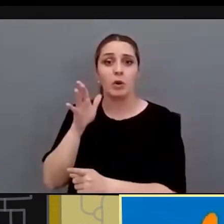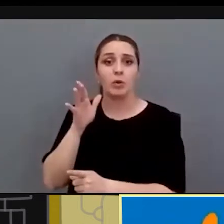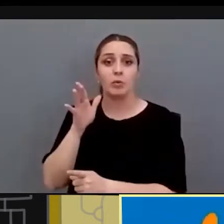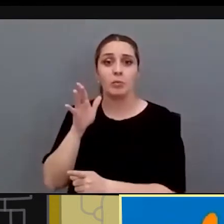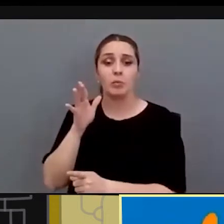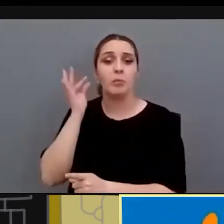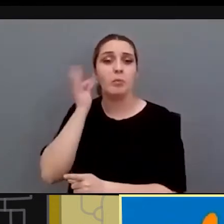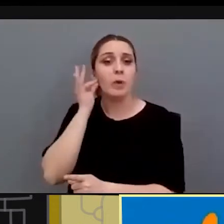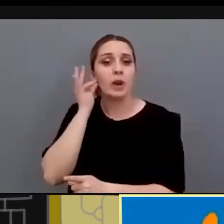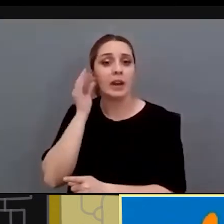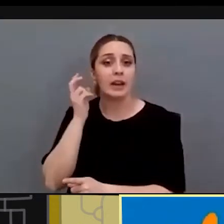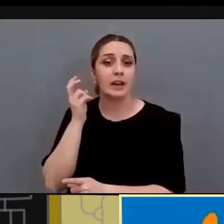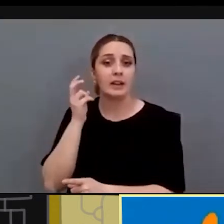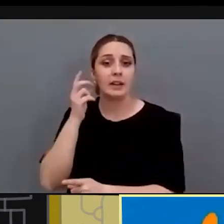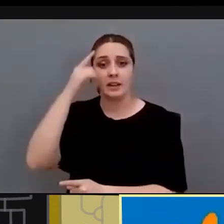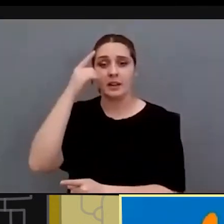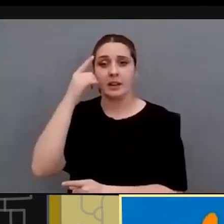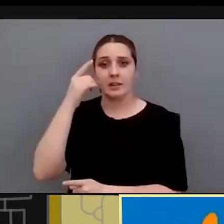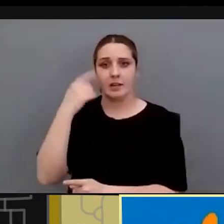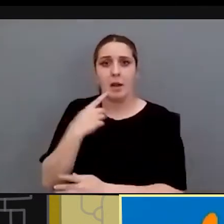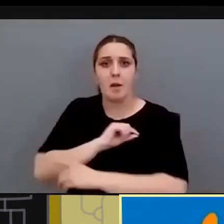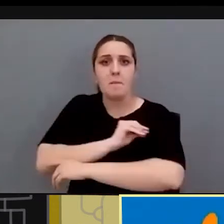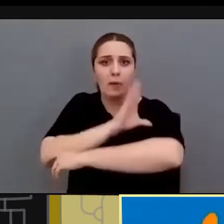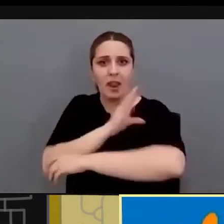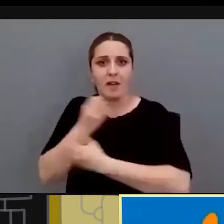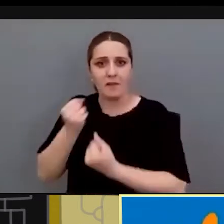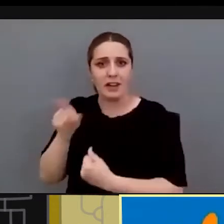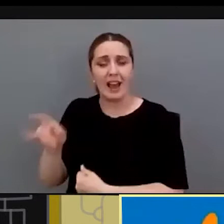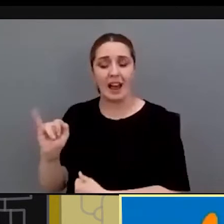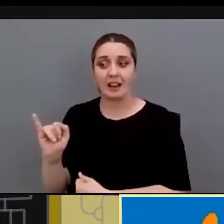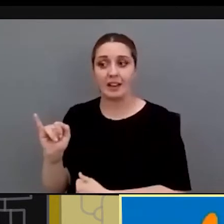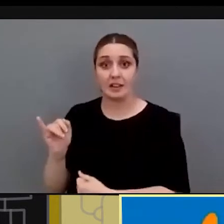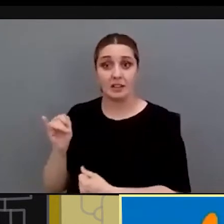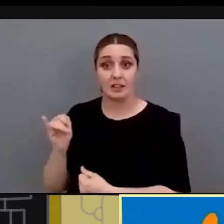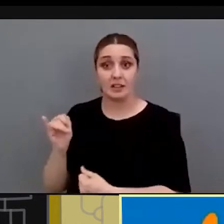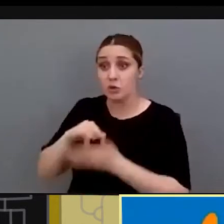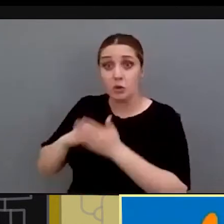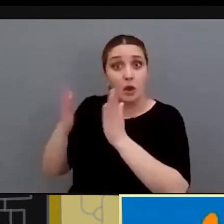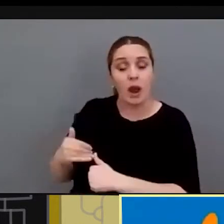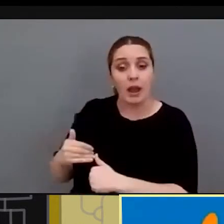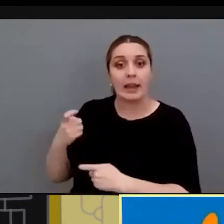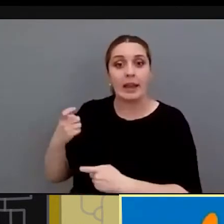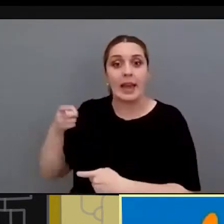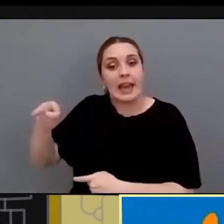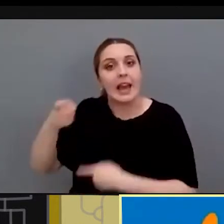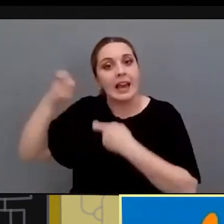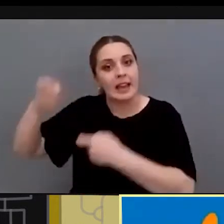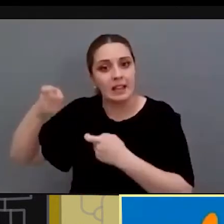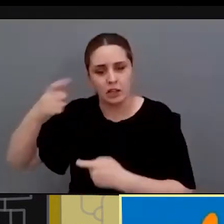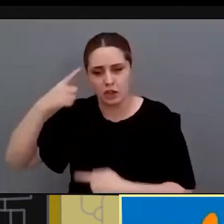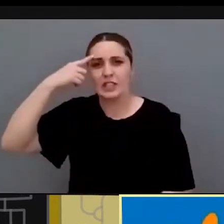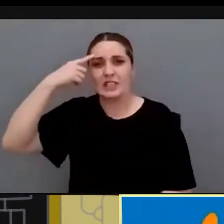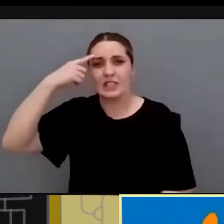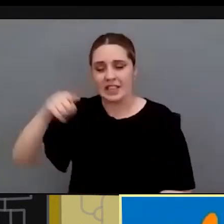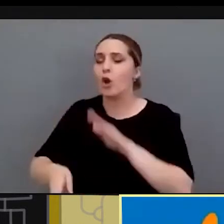cerebral que más empoderada está pues bueno seguirá intentará ella yo sé que sigue yendo a las